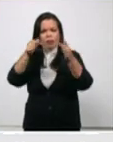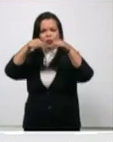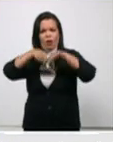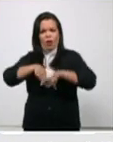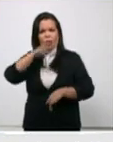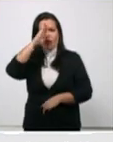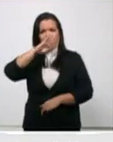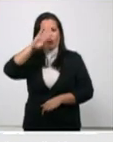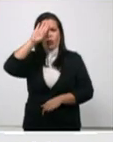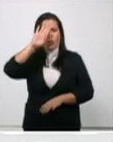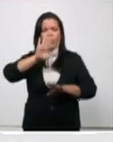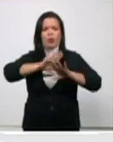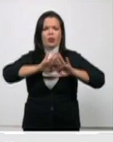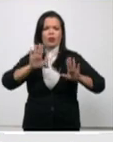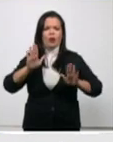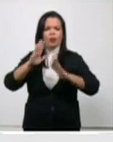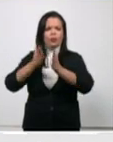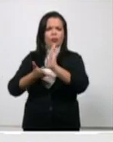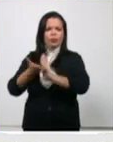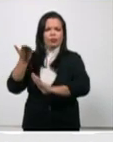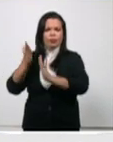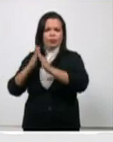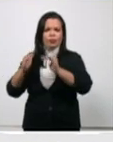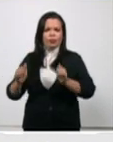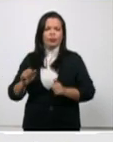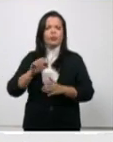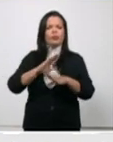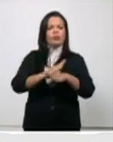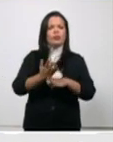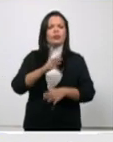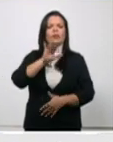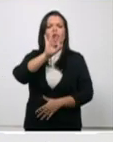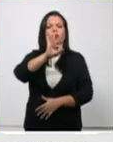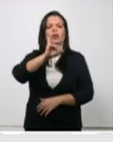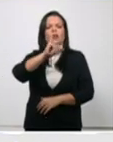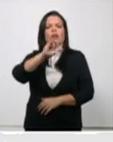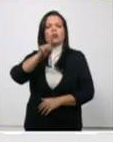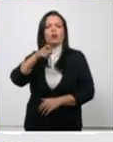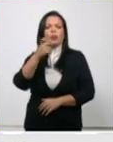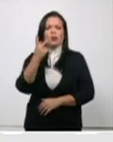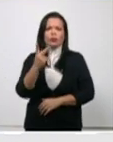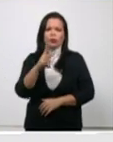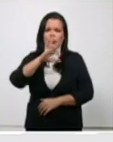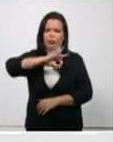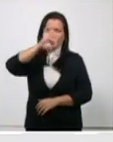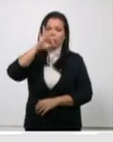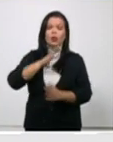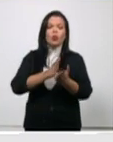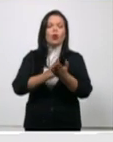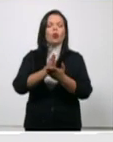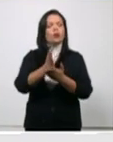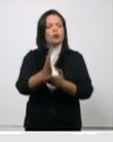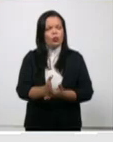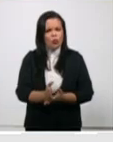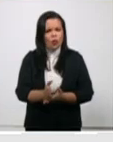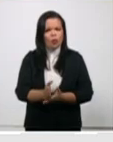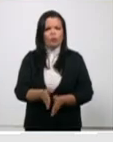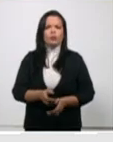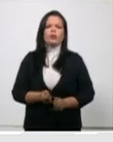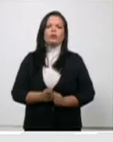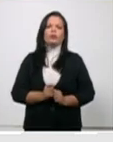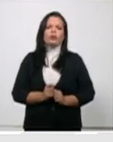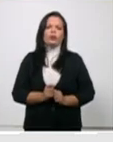hablando del 86 coma 2 por ciento insistimos para demostrar